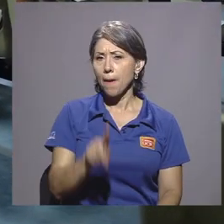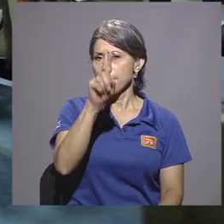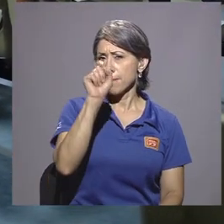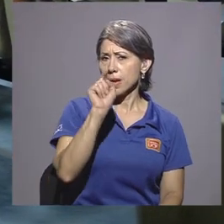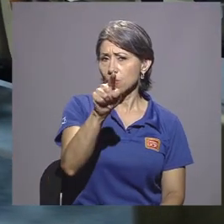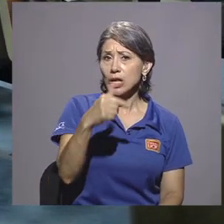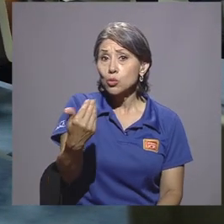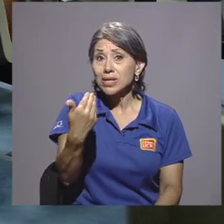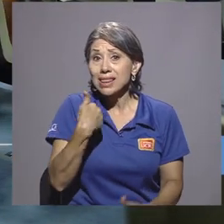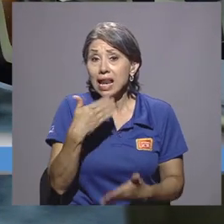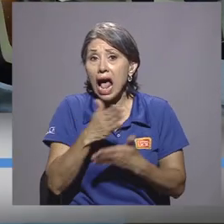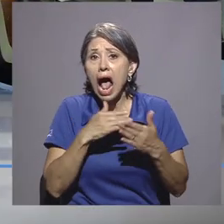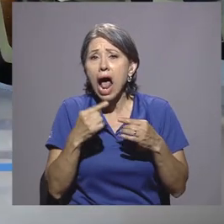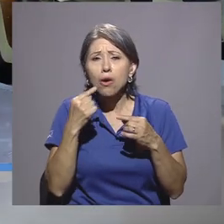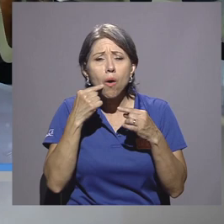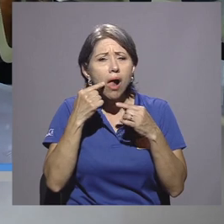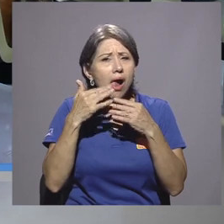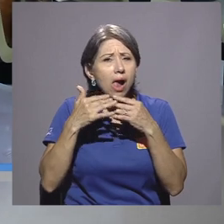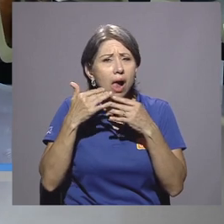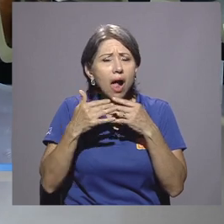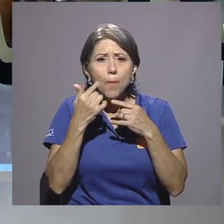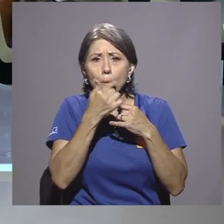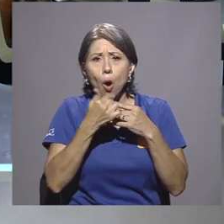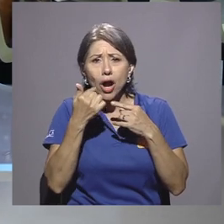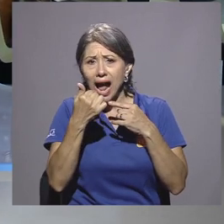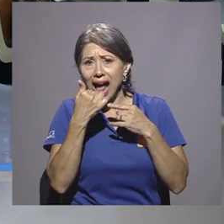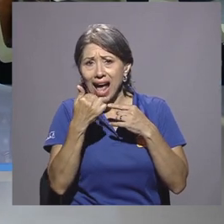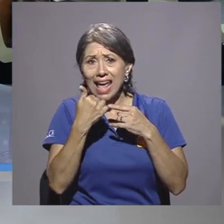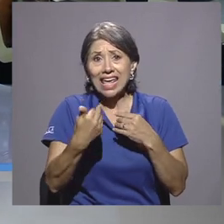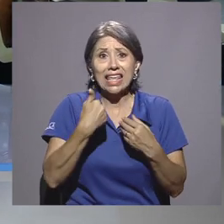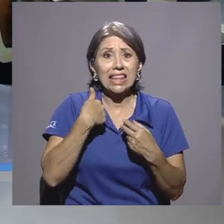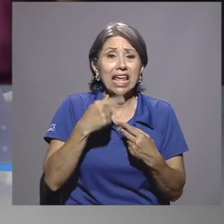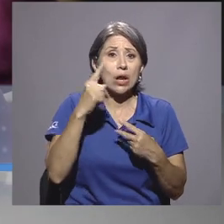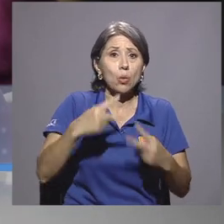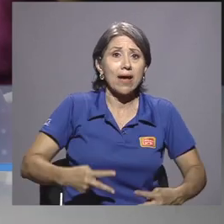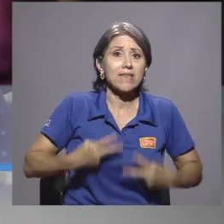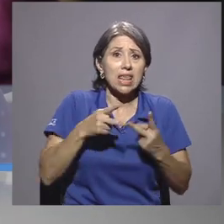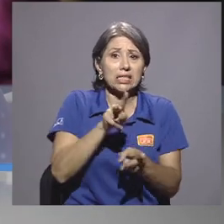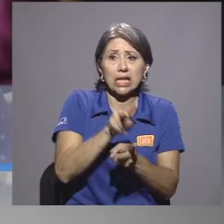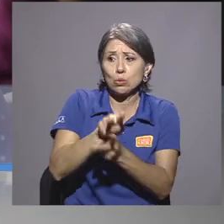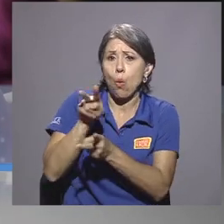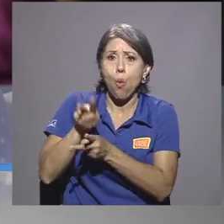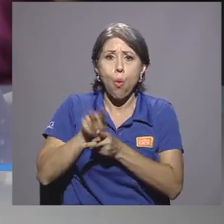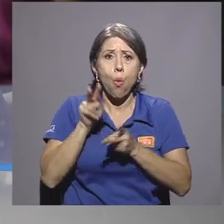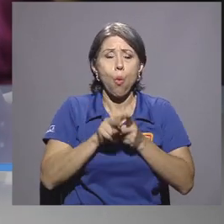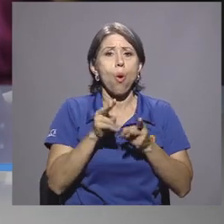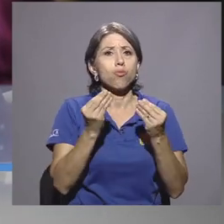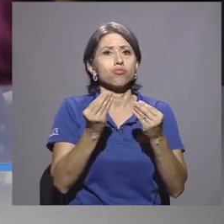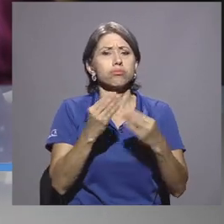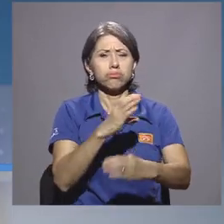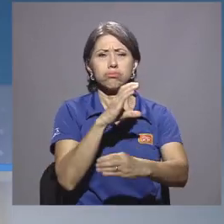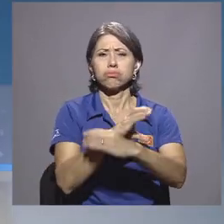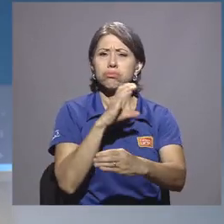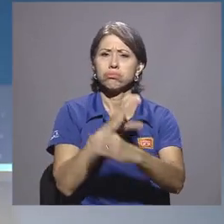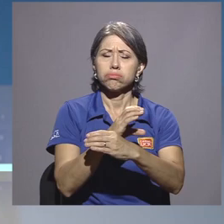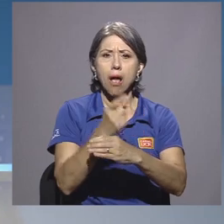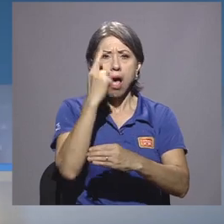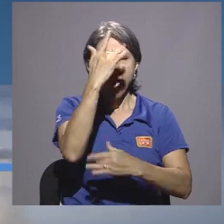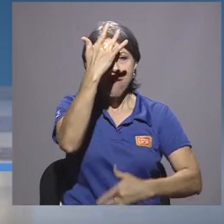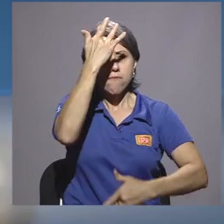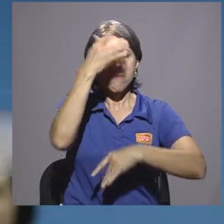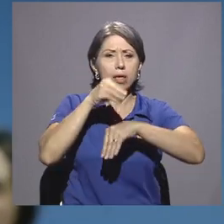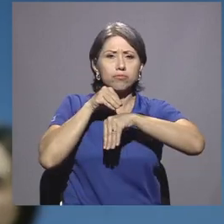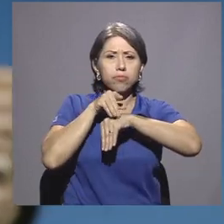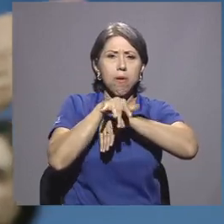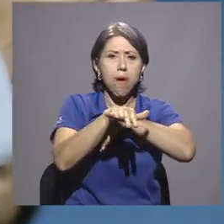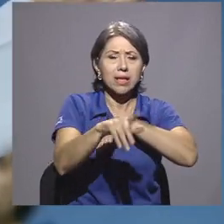¿Presenta usted lesiones en su boca y mantiene una vida sexual desenfrenada? Cuidado, porque las infecciones de transmisión sexual